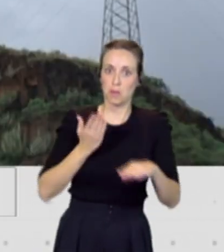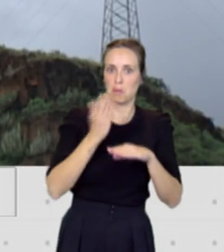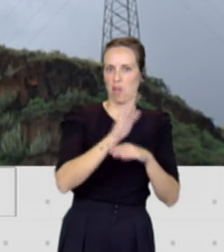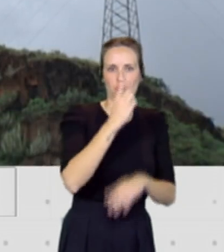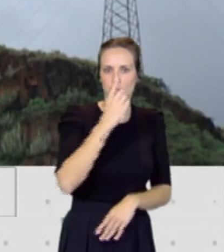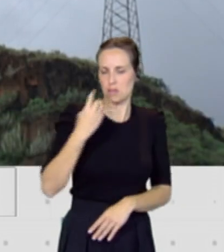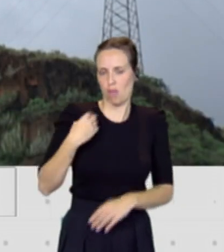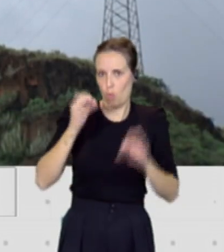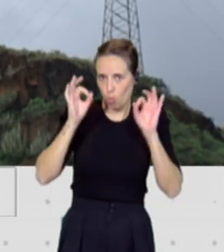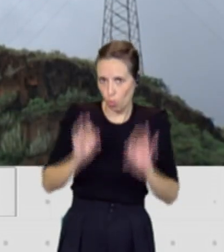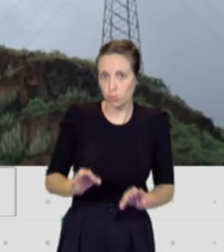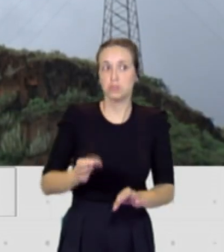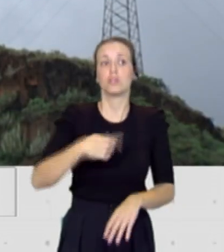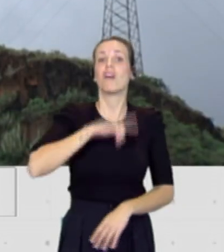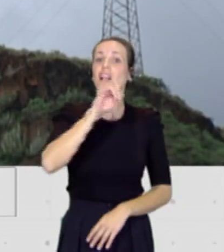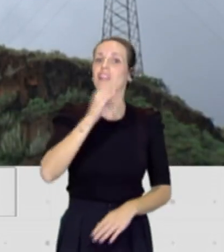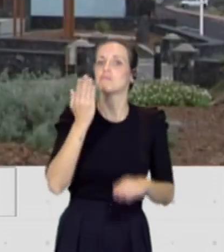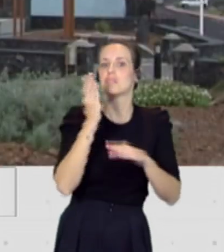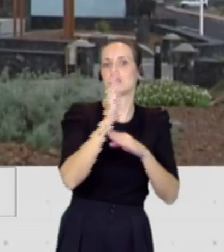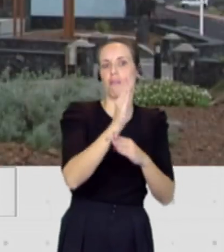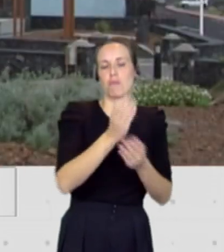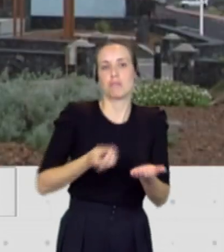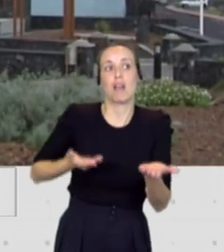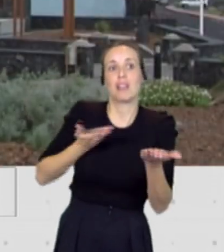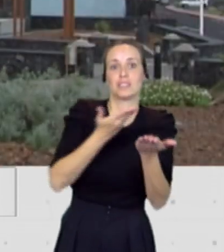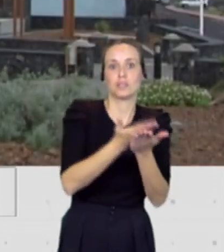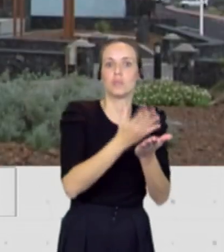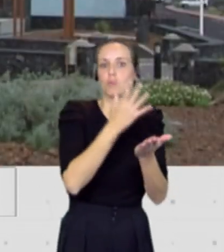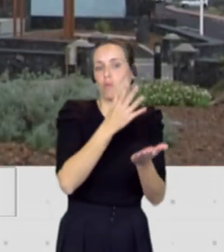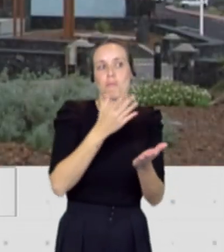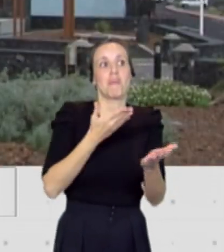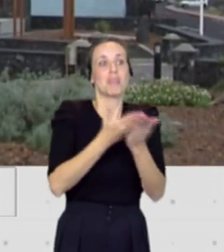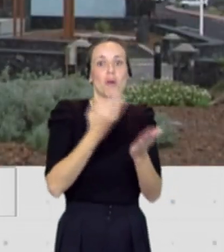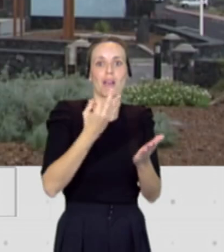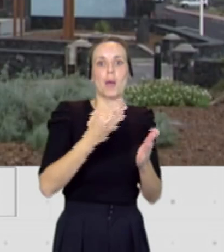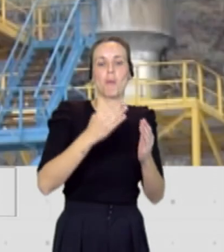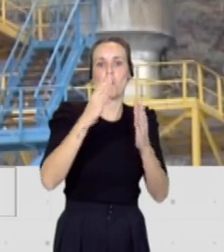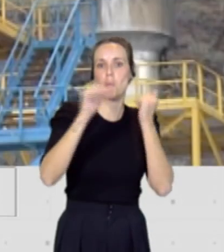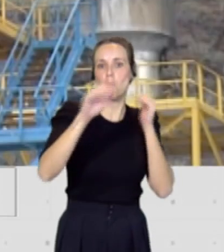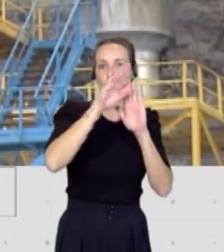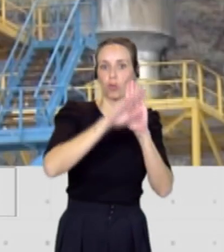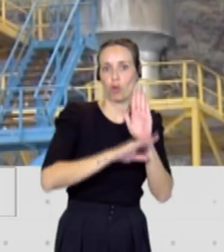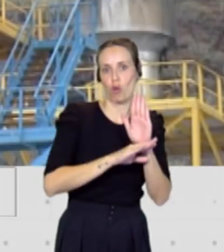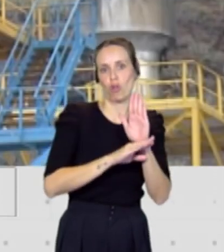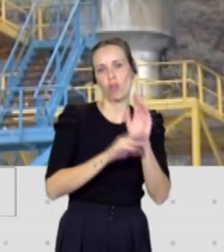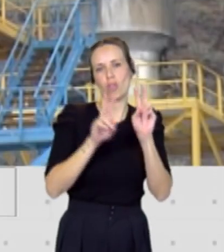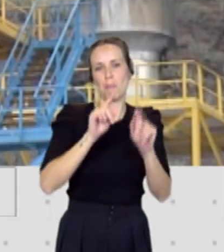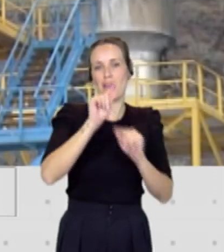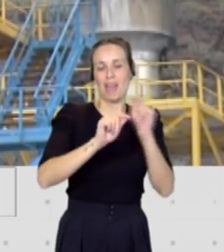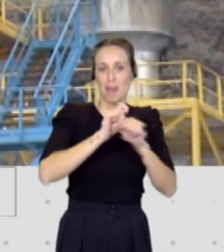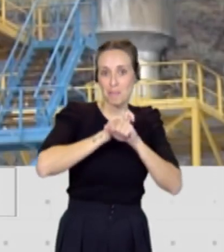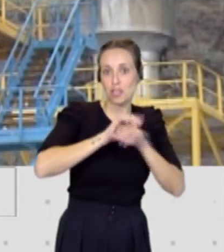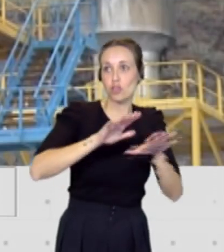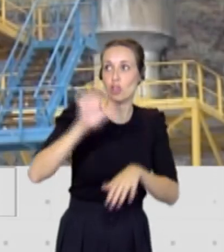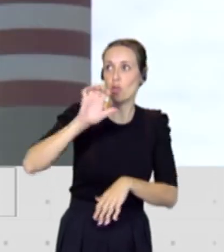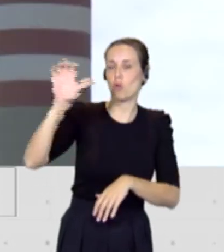y desde Canarias hemos presentado esas alegaciones, que se cumple estrictamente con los protocolos de emisiones que emanan